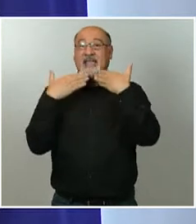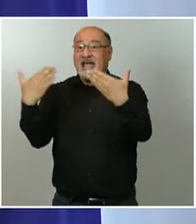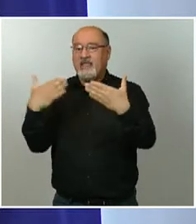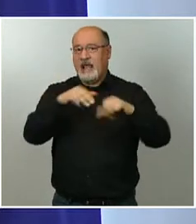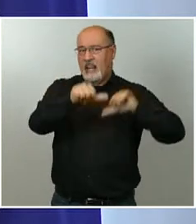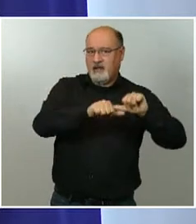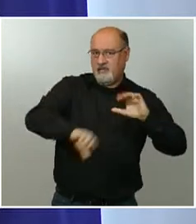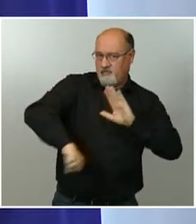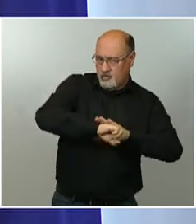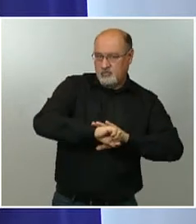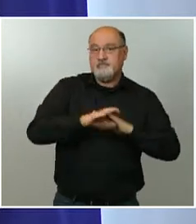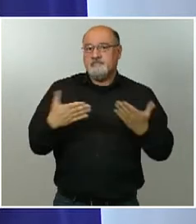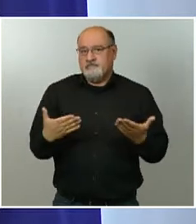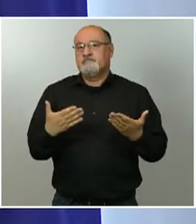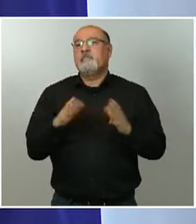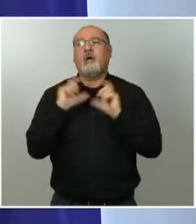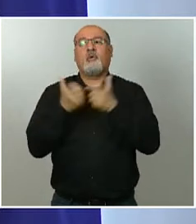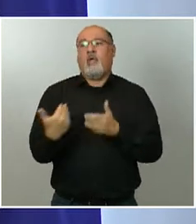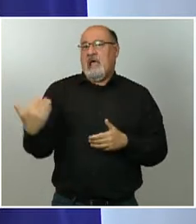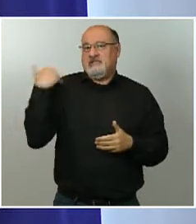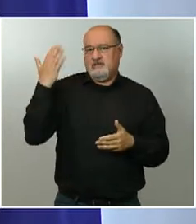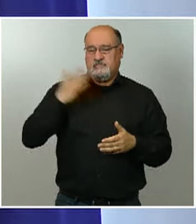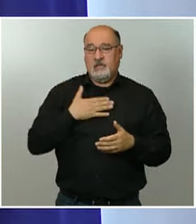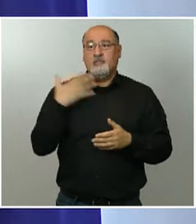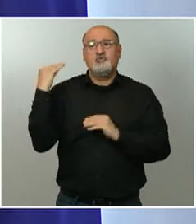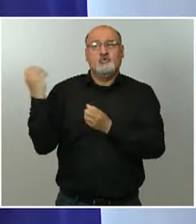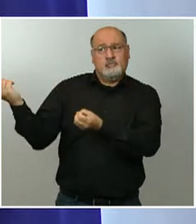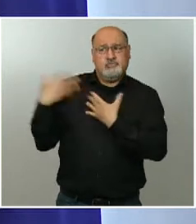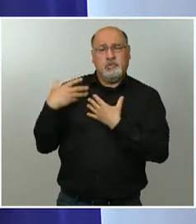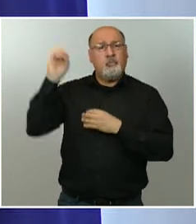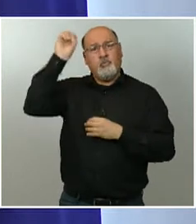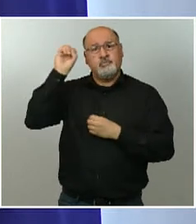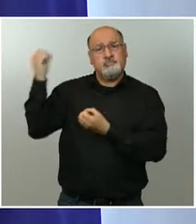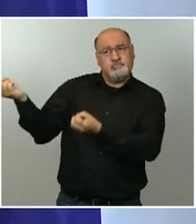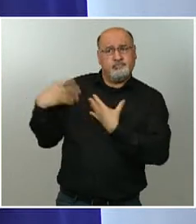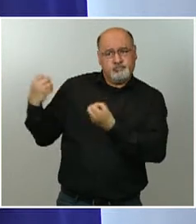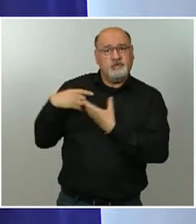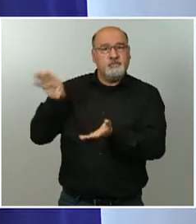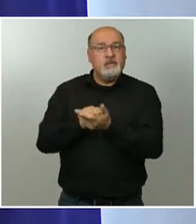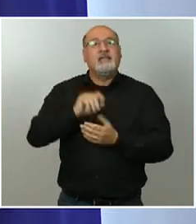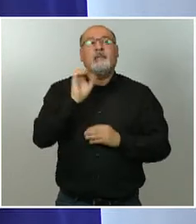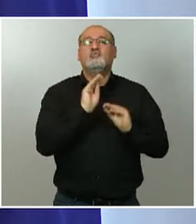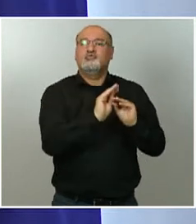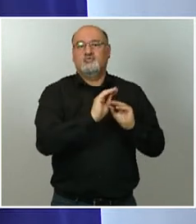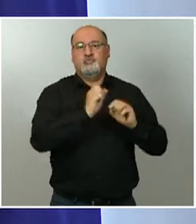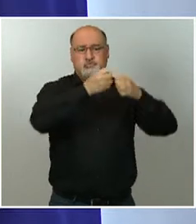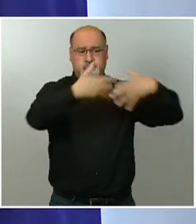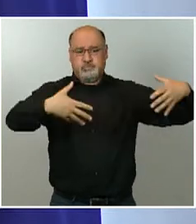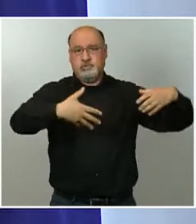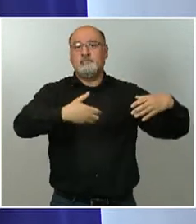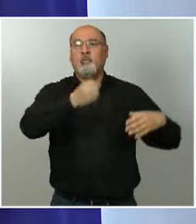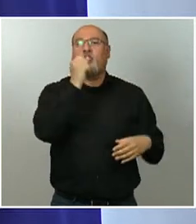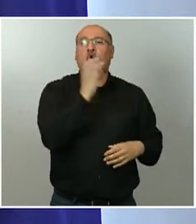primero la reunión de ayer y sus argumentos, sus razones. Agradecer a los clubes también su compromiso con